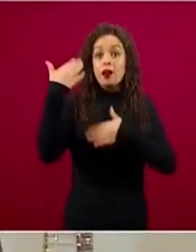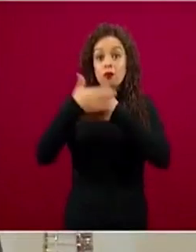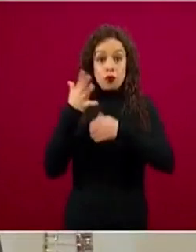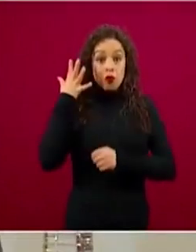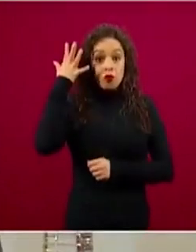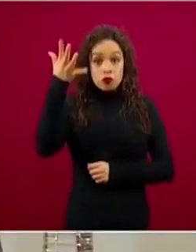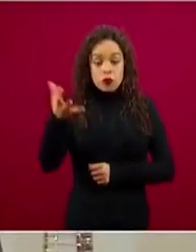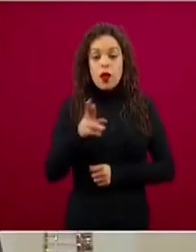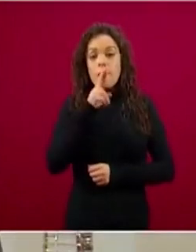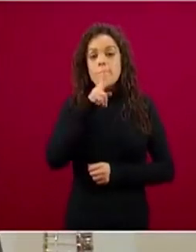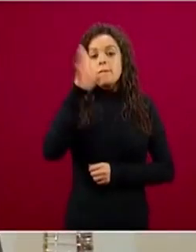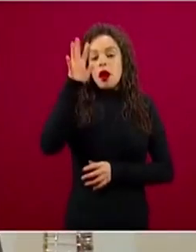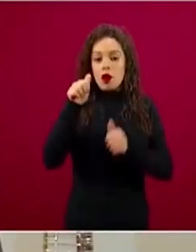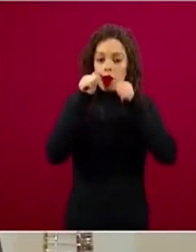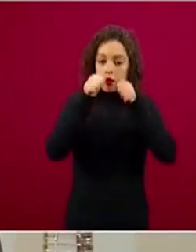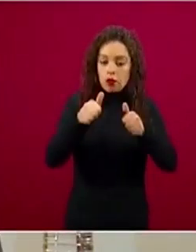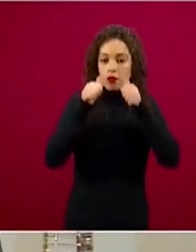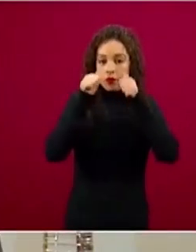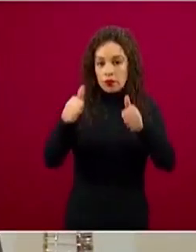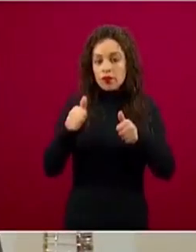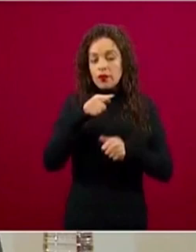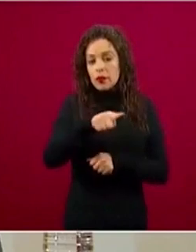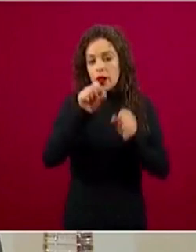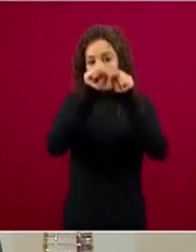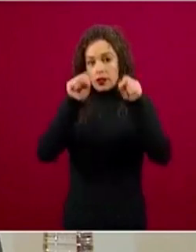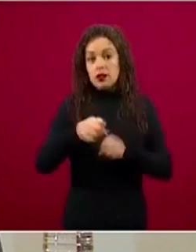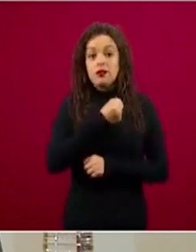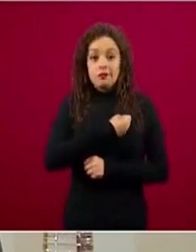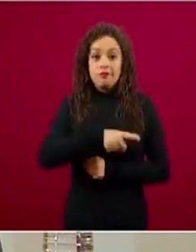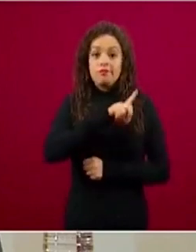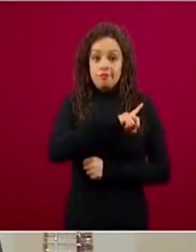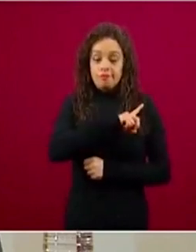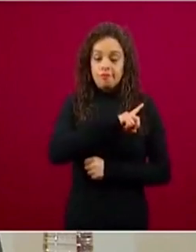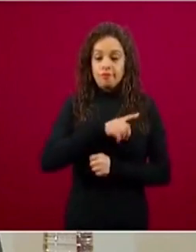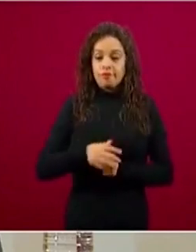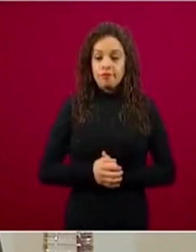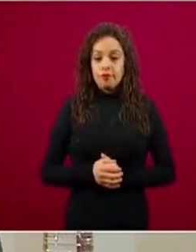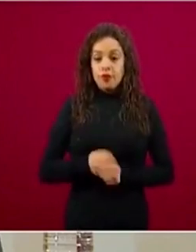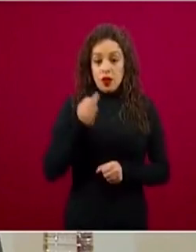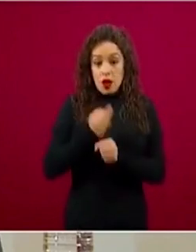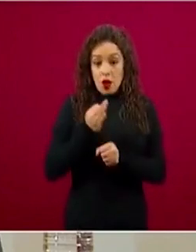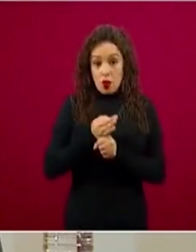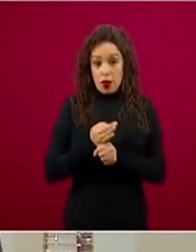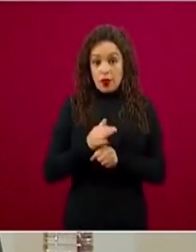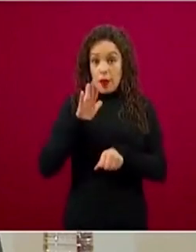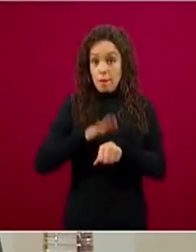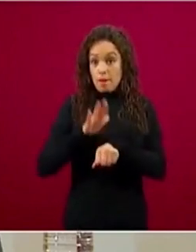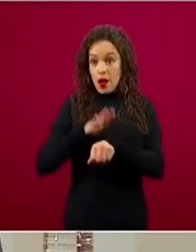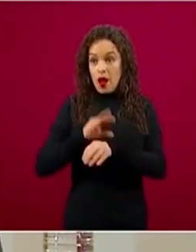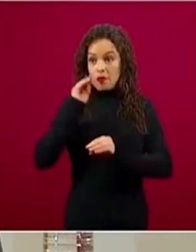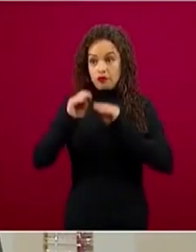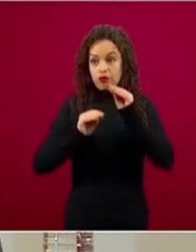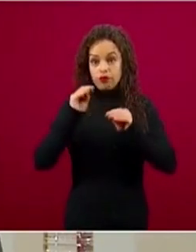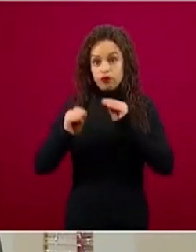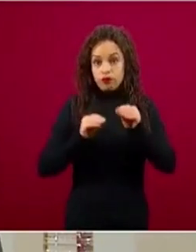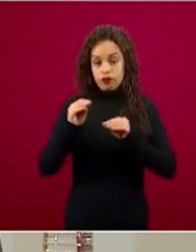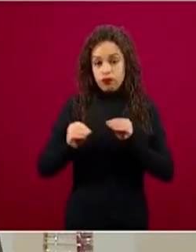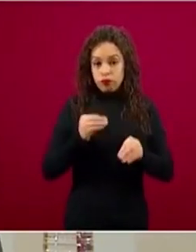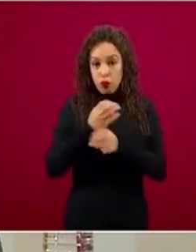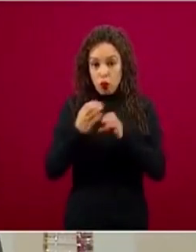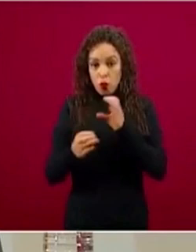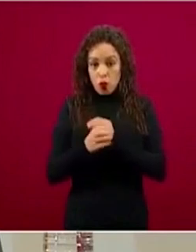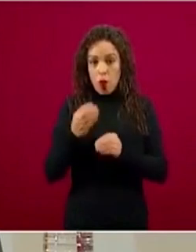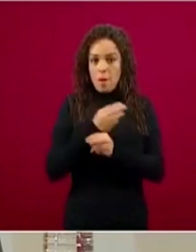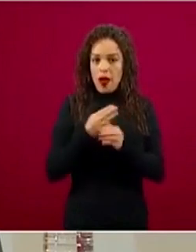universal y estas capacidades que estamos aumentando ahorita para responder a la epidemia de COVID sin duda van a ser